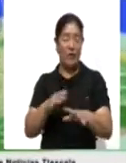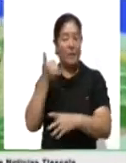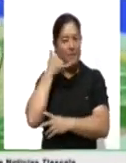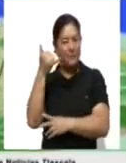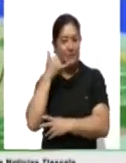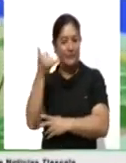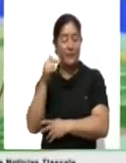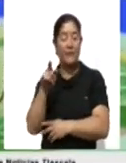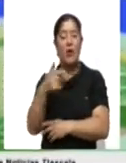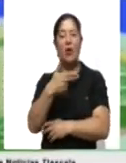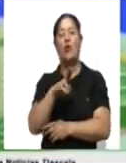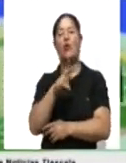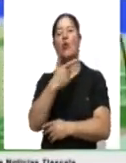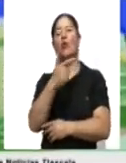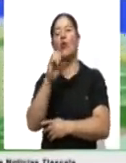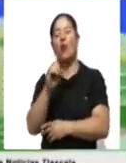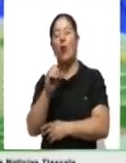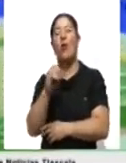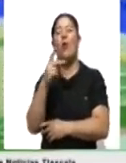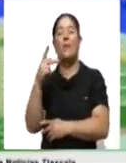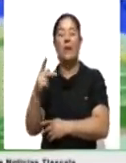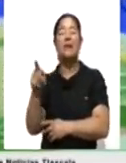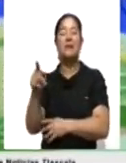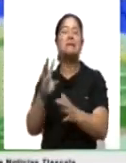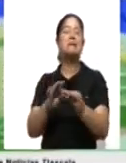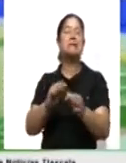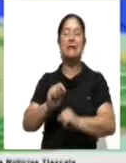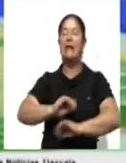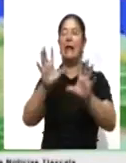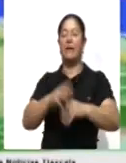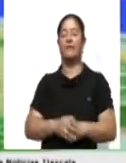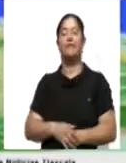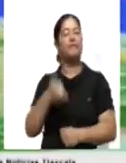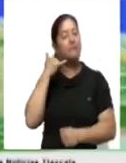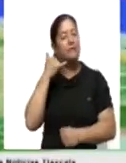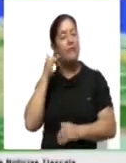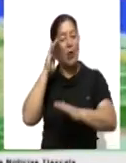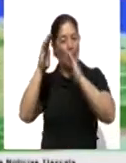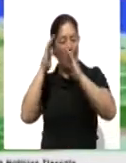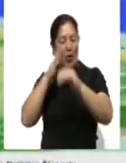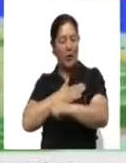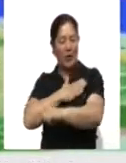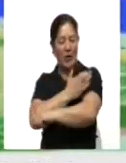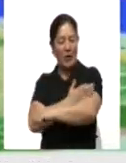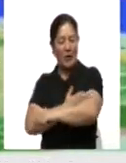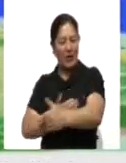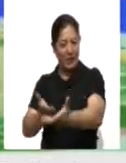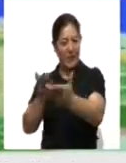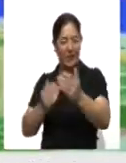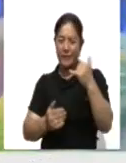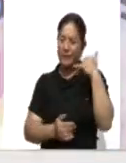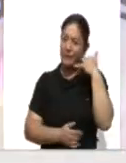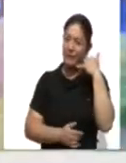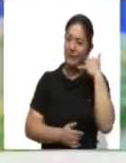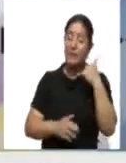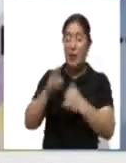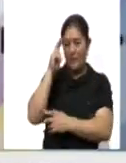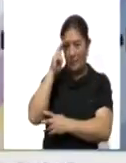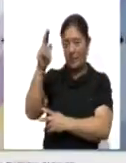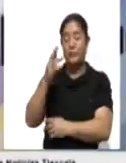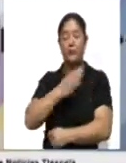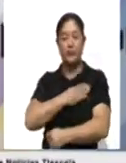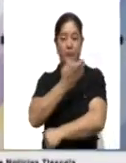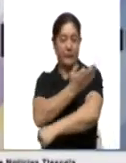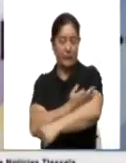telefónica con Hugo Paredes, quienes tienen el reporte completo. Hugo, muy buena tarde. Adelante con tu reporte. Manuel, buenas tardes. Un